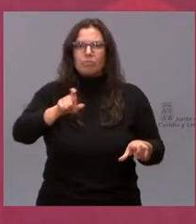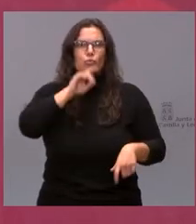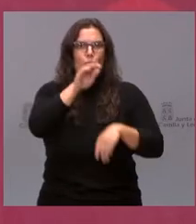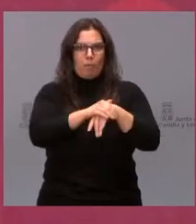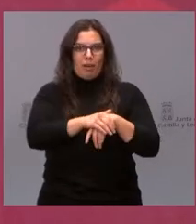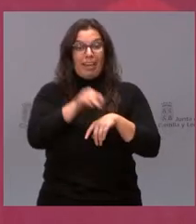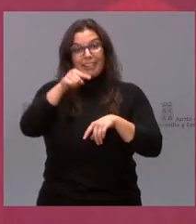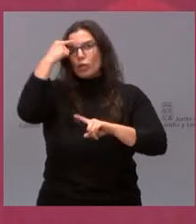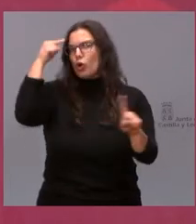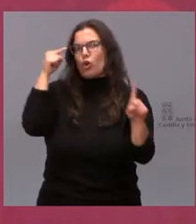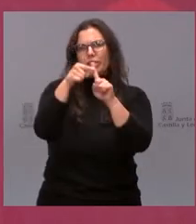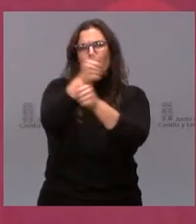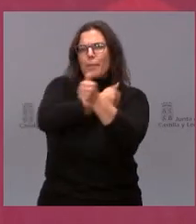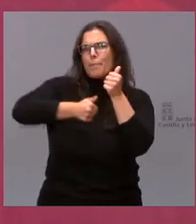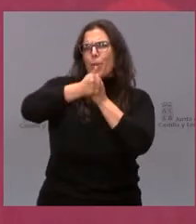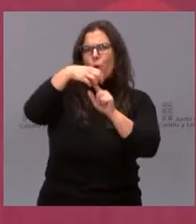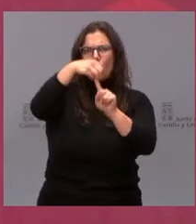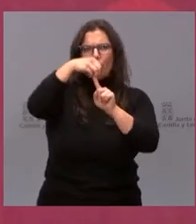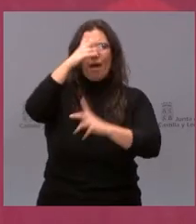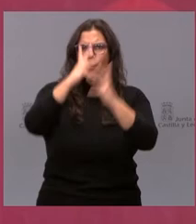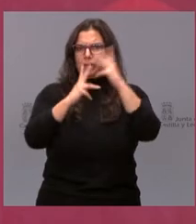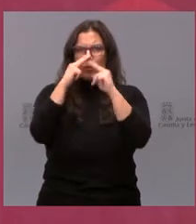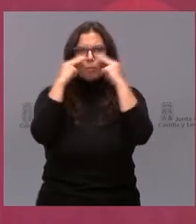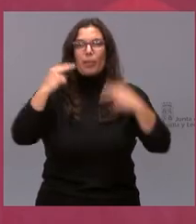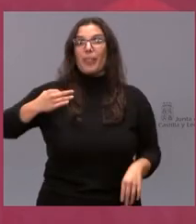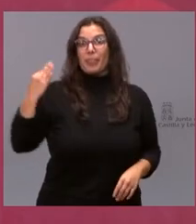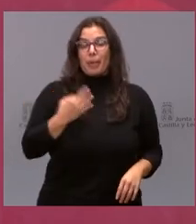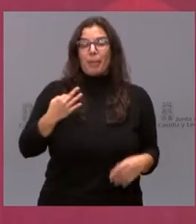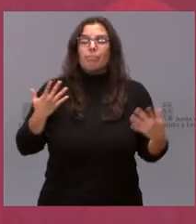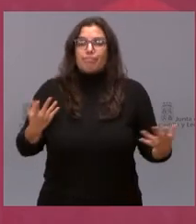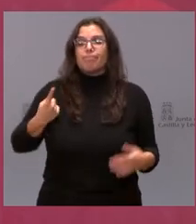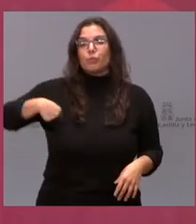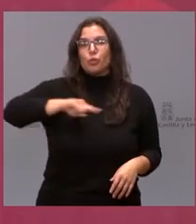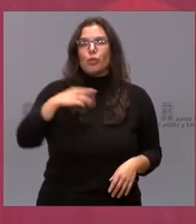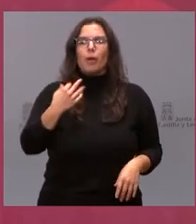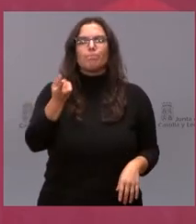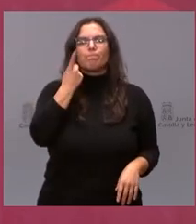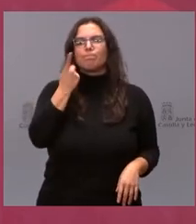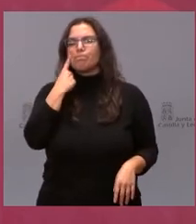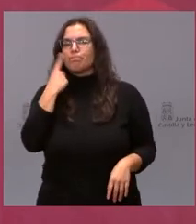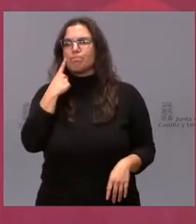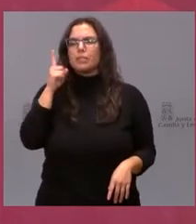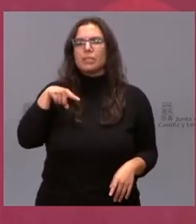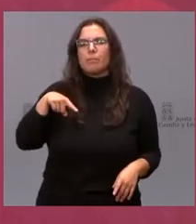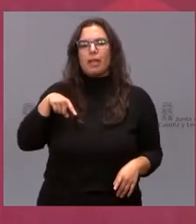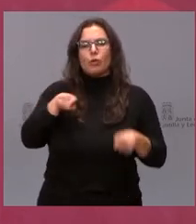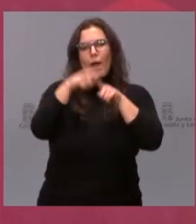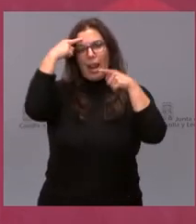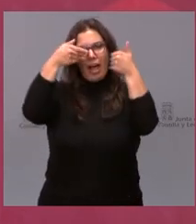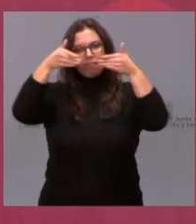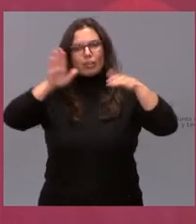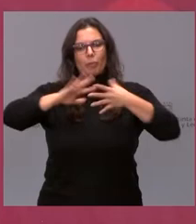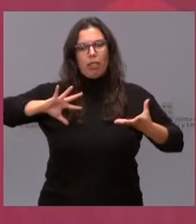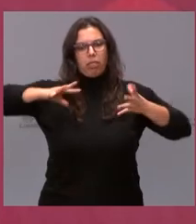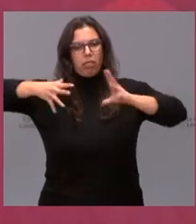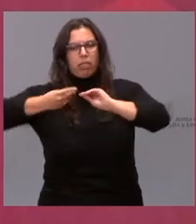el objetivo prioritario de las administraciones públicas y para ello debemos estar alerta y dispuestos a modernizar las